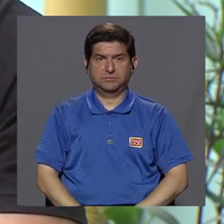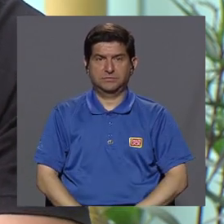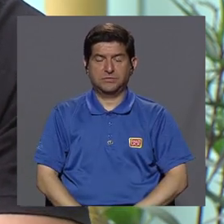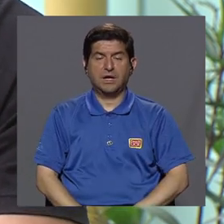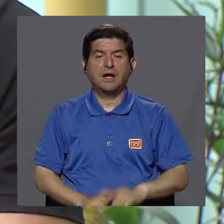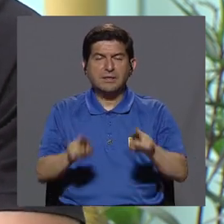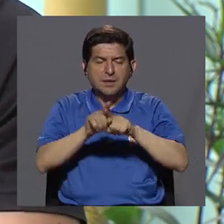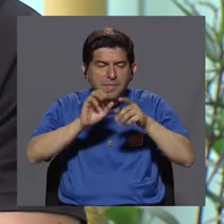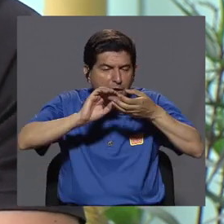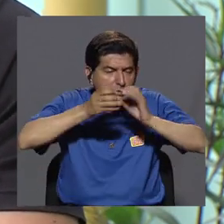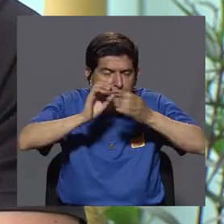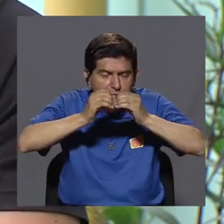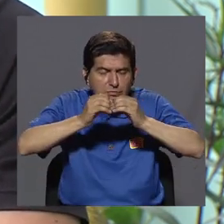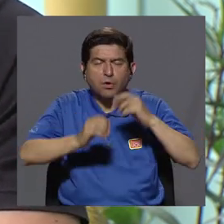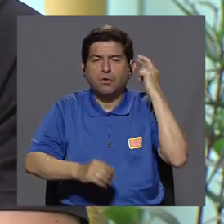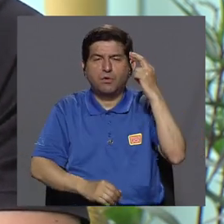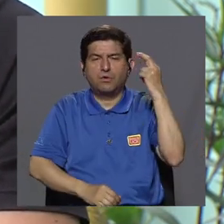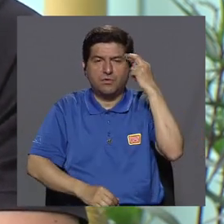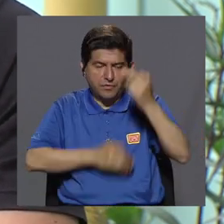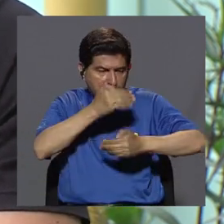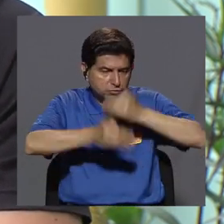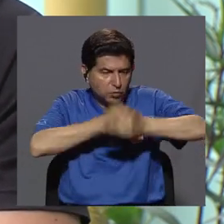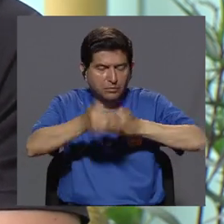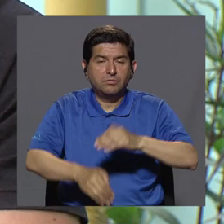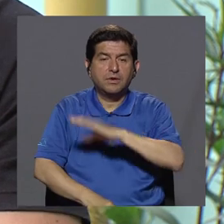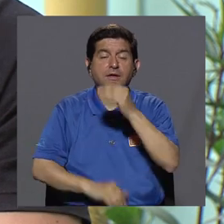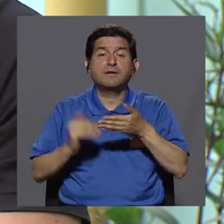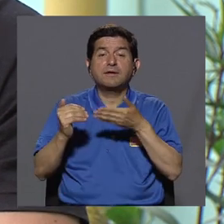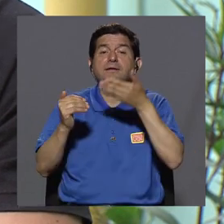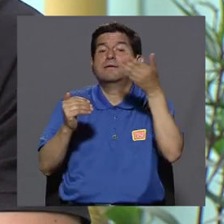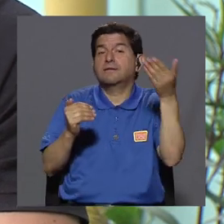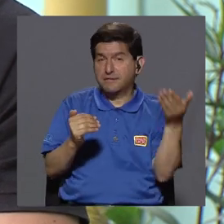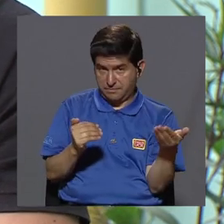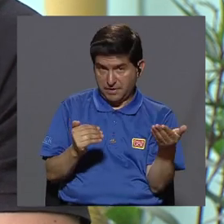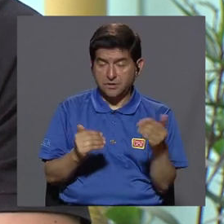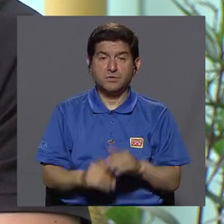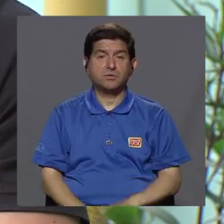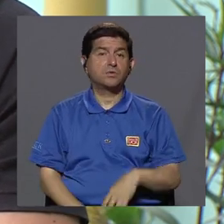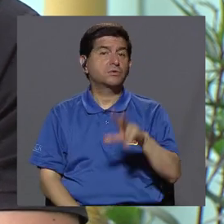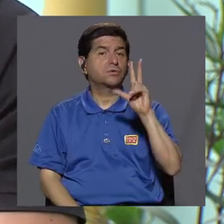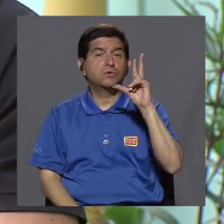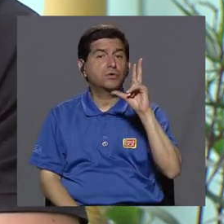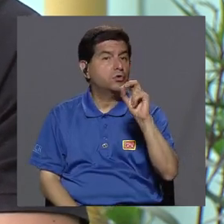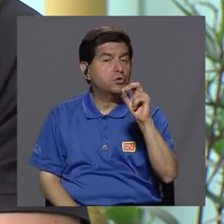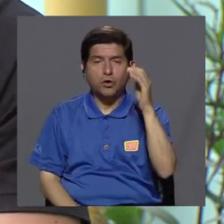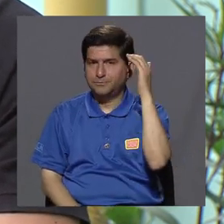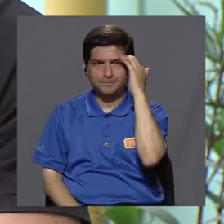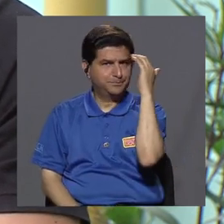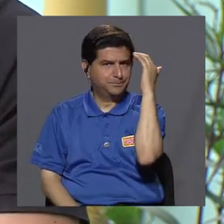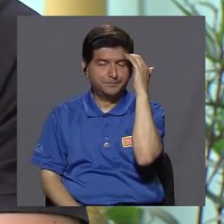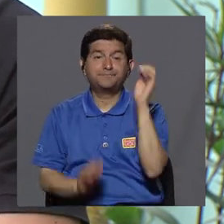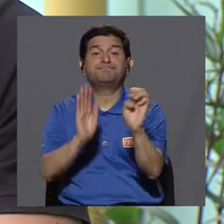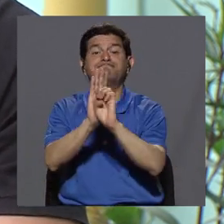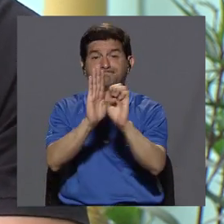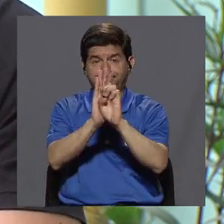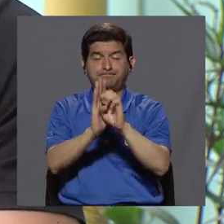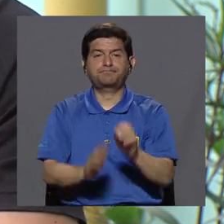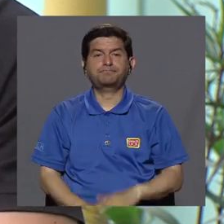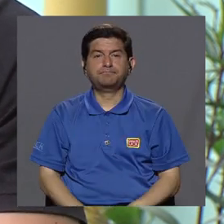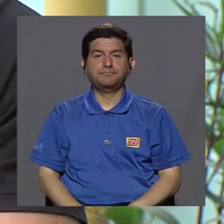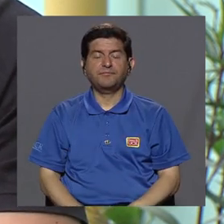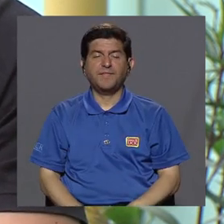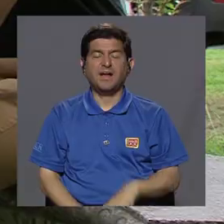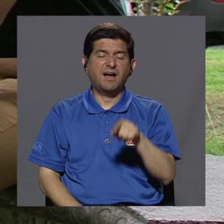cálculo, el racionamiento. Y también de elementos no cognitivos, por ejemplo, la